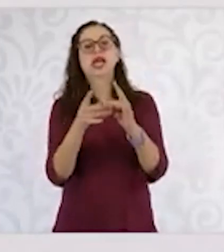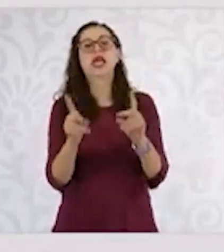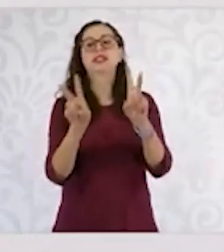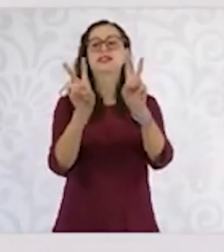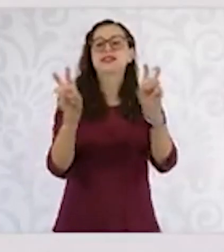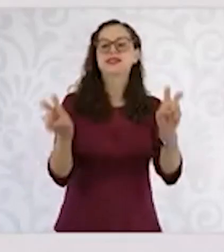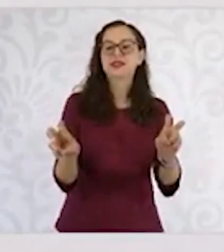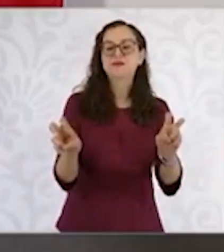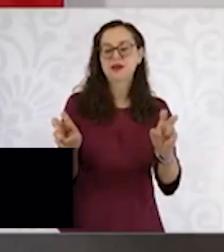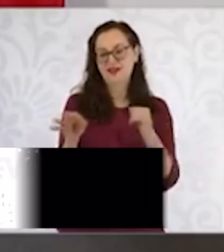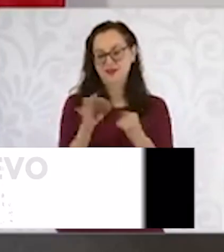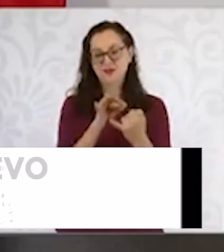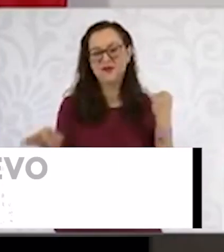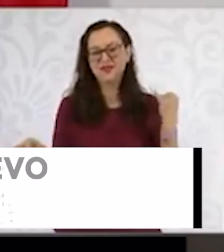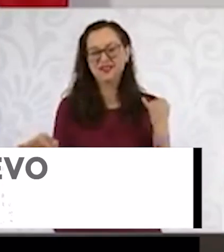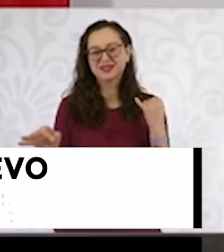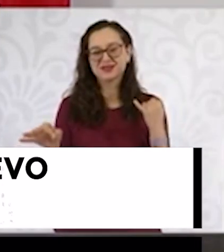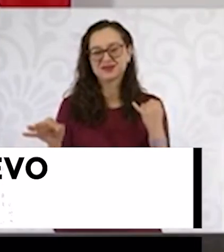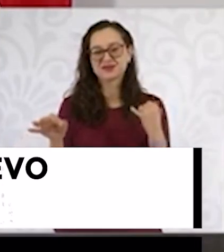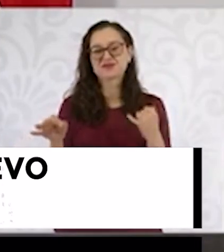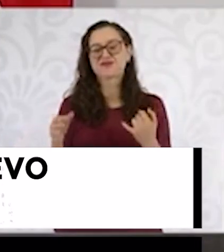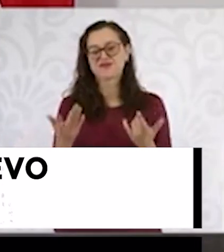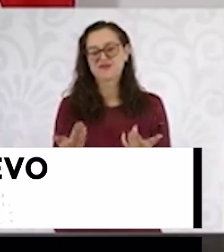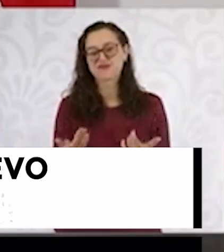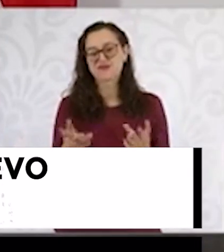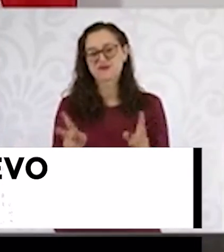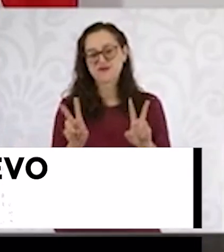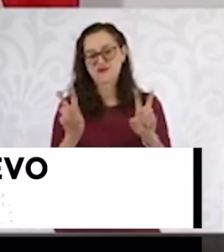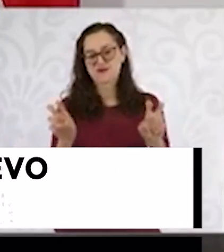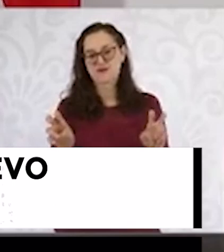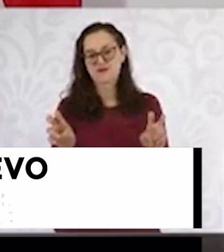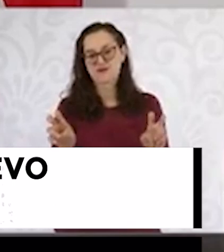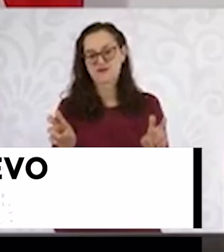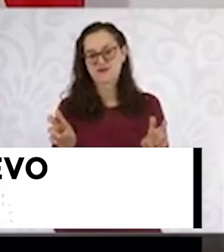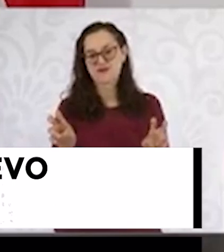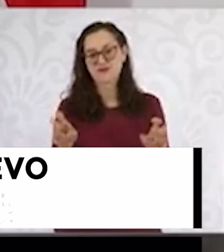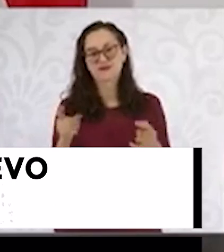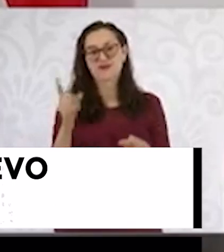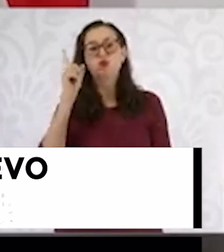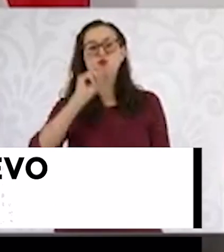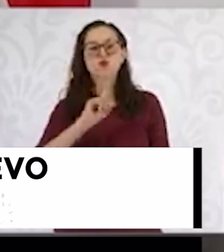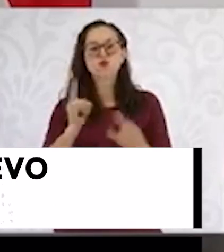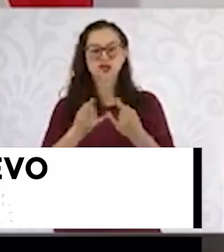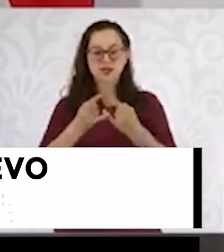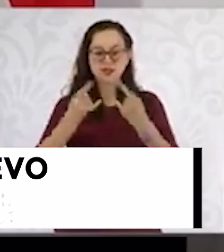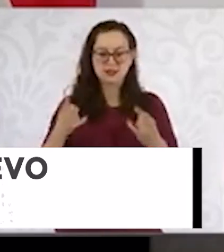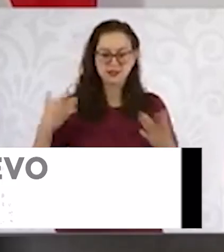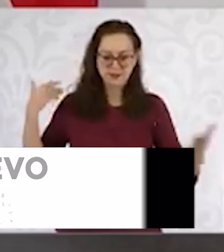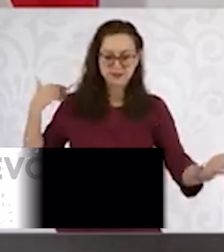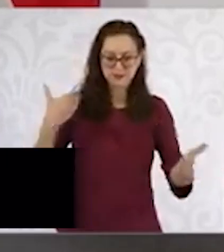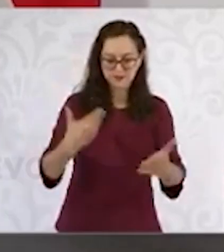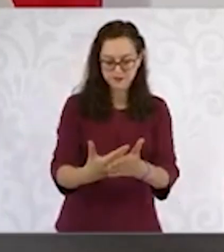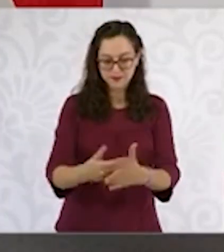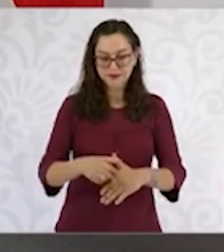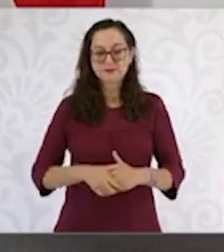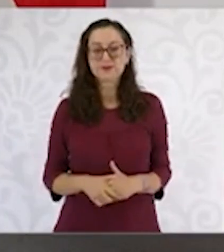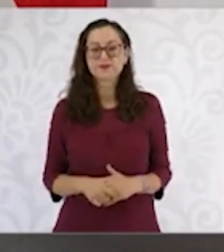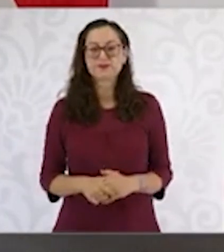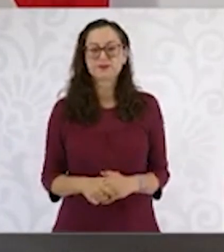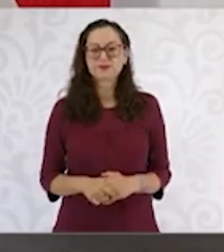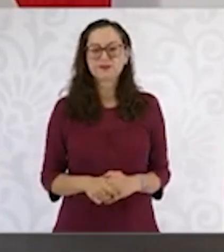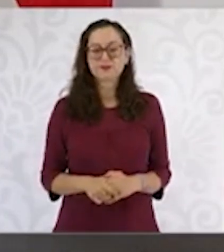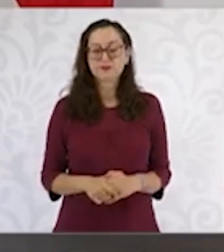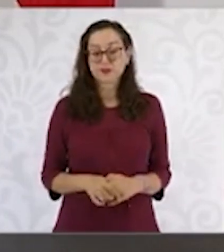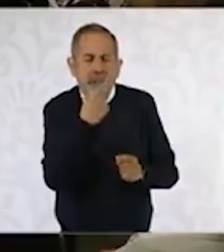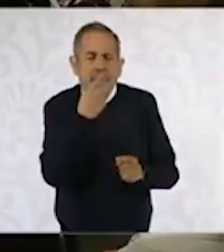La presidenta Claudia Sheinbaum Pardo dio a conocer uno de los proyectos que implementará la Agencia de Transformación Digital, el cual consiste en el lanzamiento